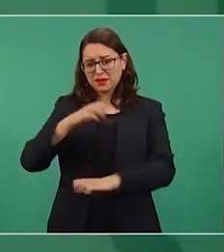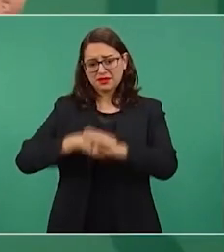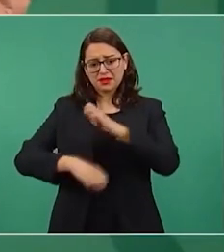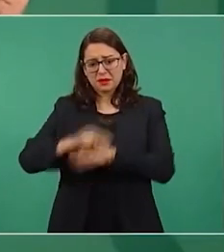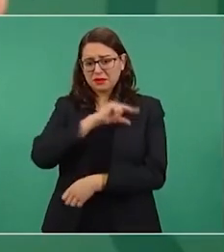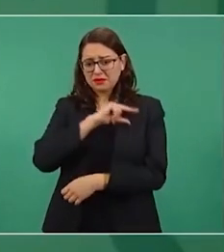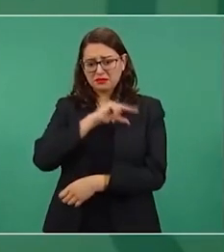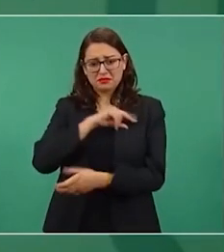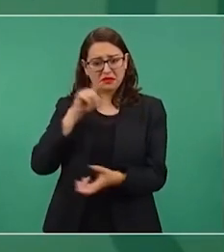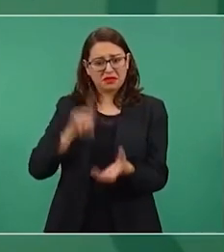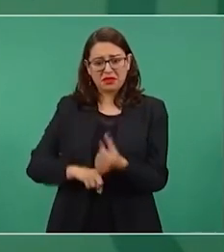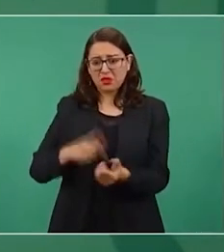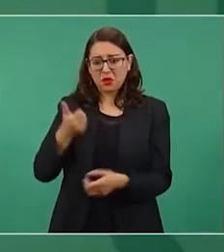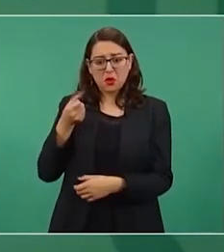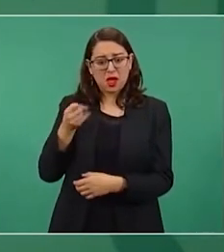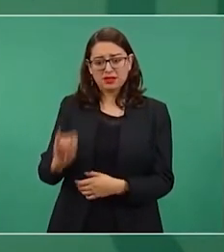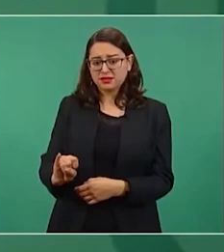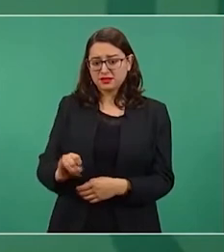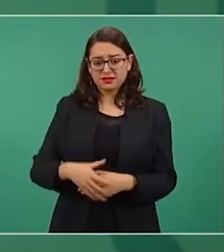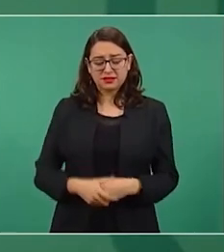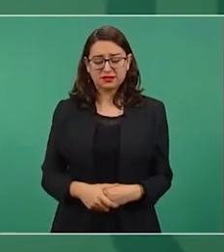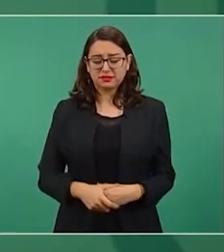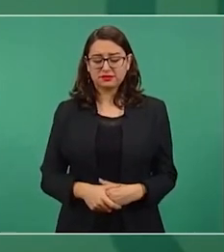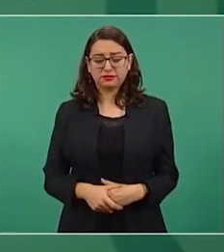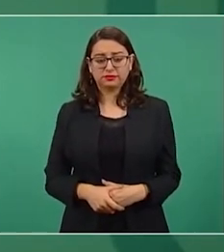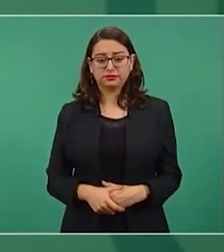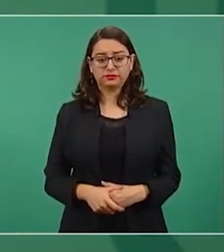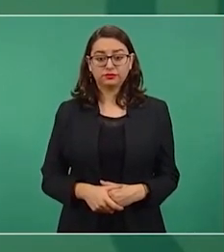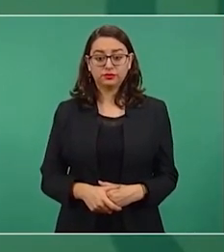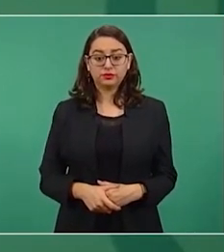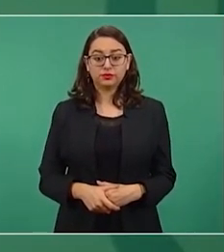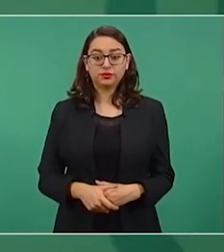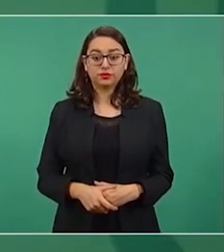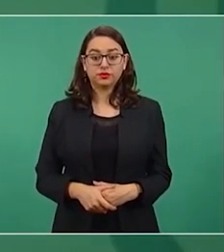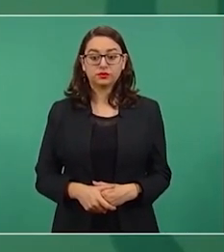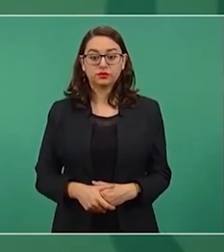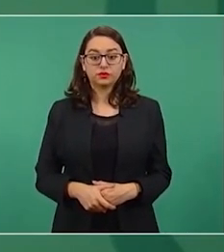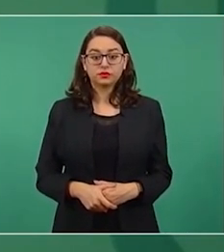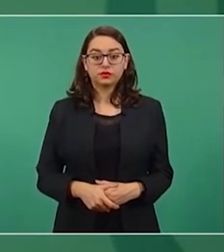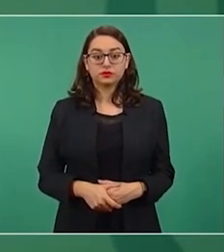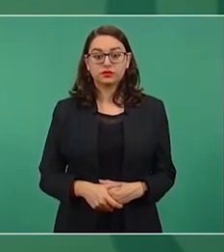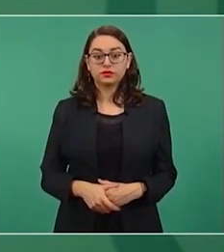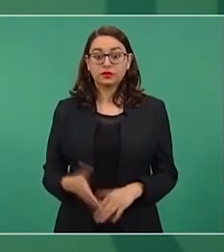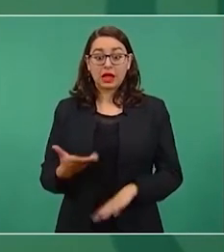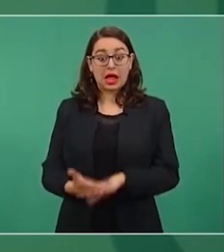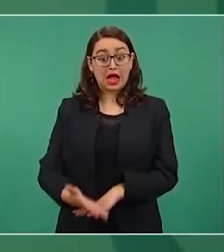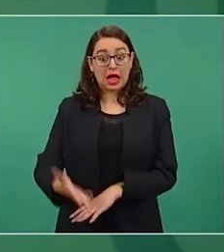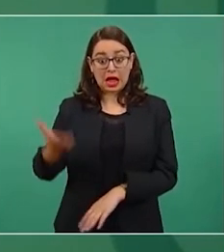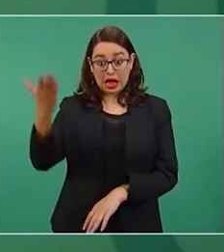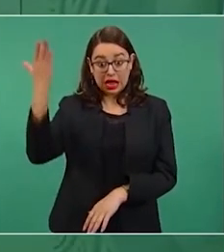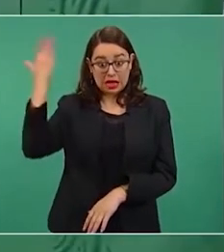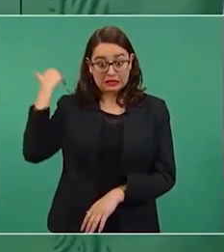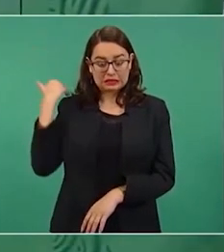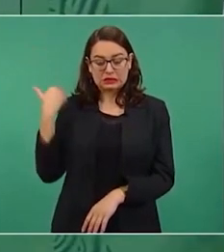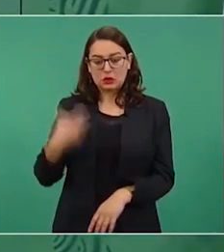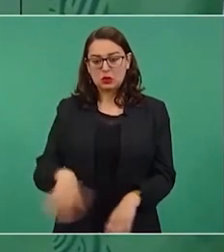Antes comentaba yo ayer eran pugnas muy fuertes,